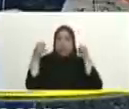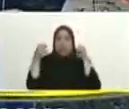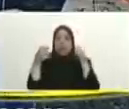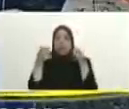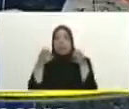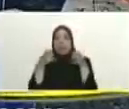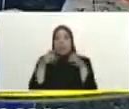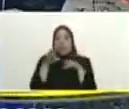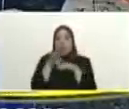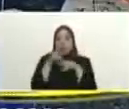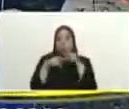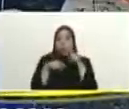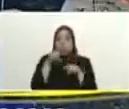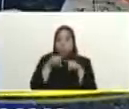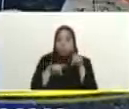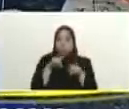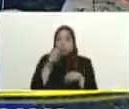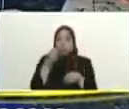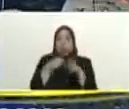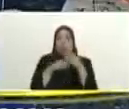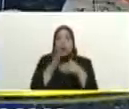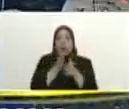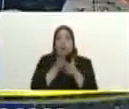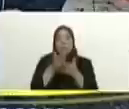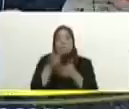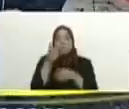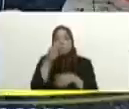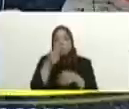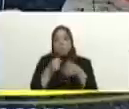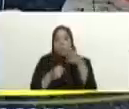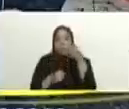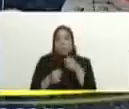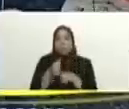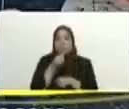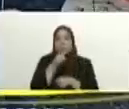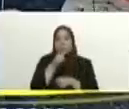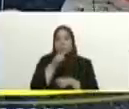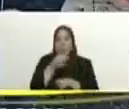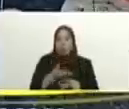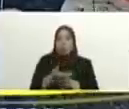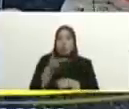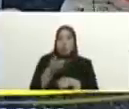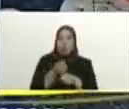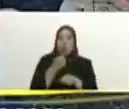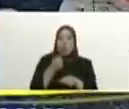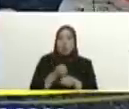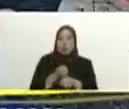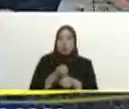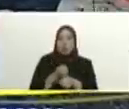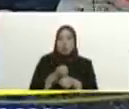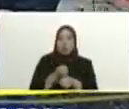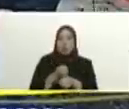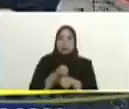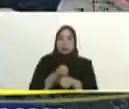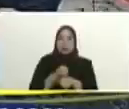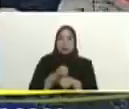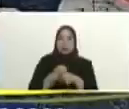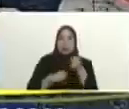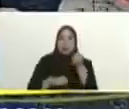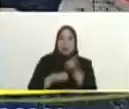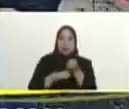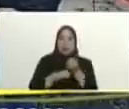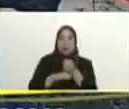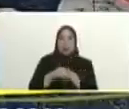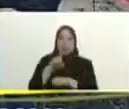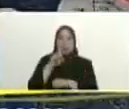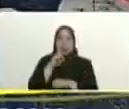sin salir los productos agrícolas y pecuarios la leche y la carne en la zona norte entonces es importante señalarlo que la empresa privada está colaborando en la zona norte